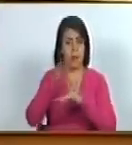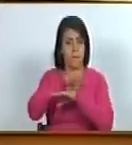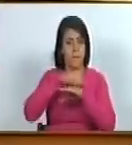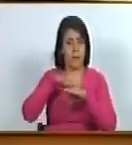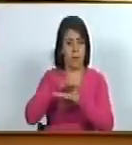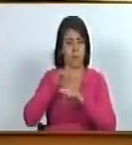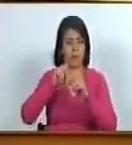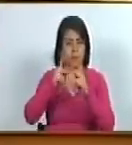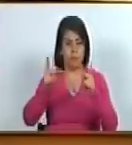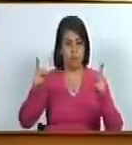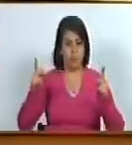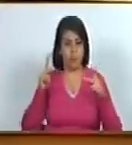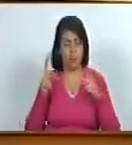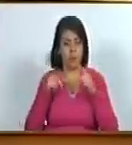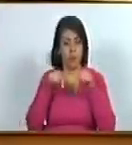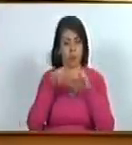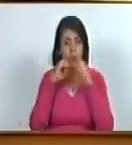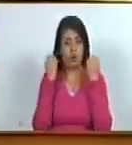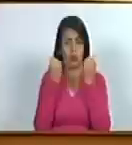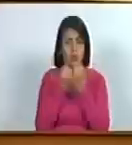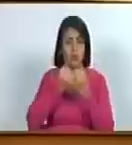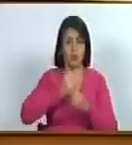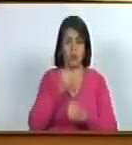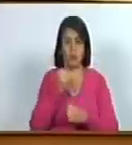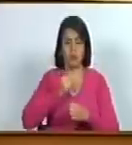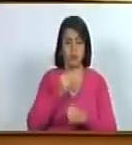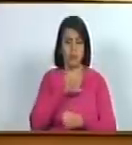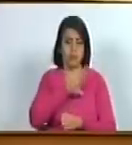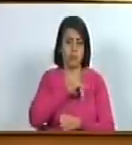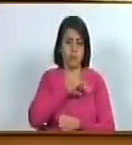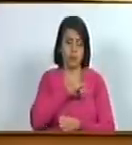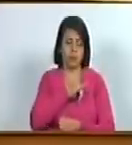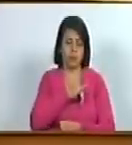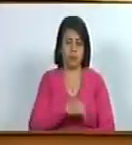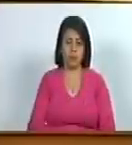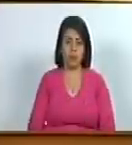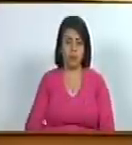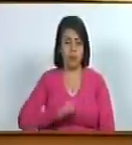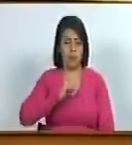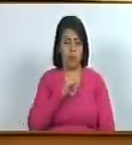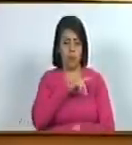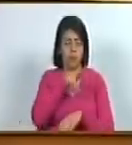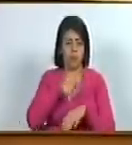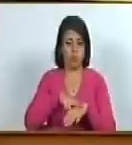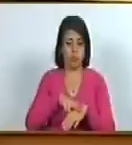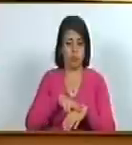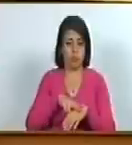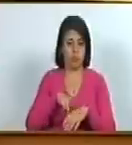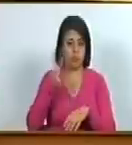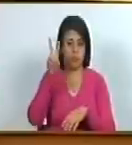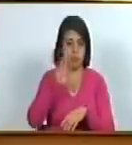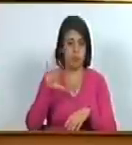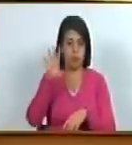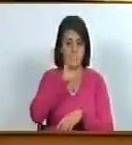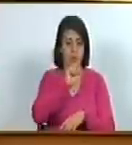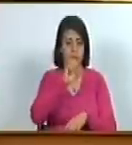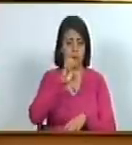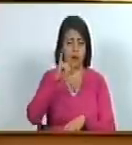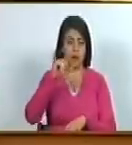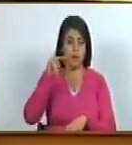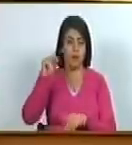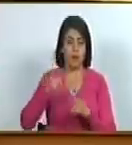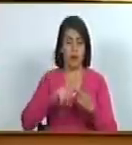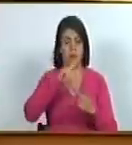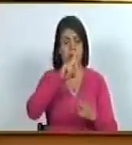ministerio público a órganos policiales como el CICPC la policía nacional de venezuela el SEBIN el